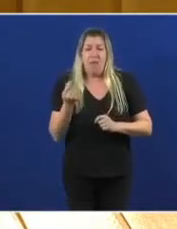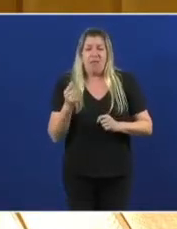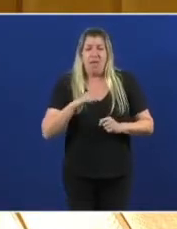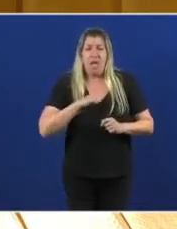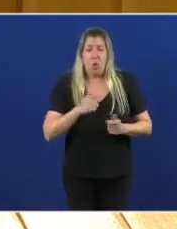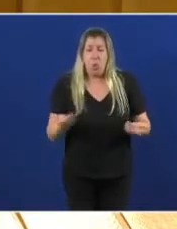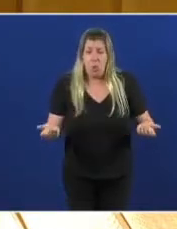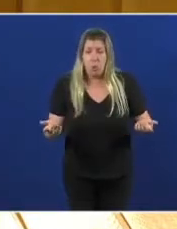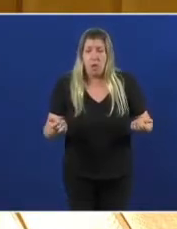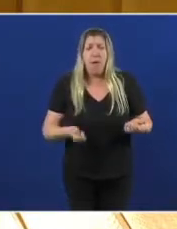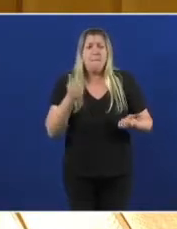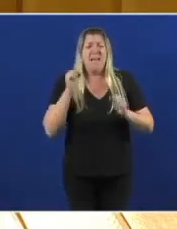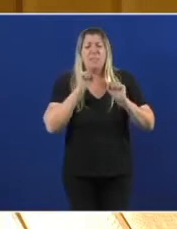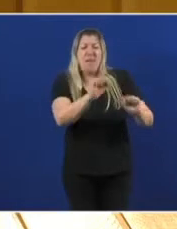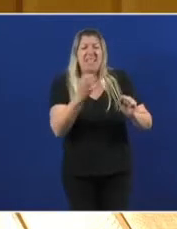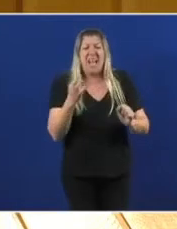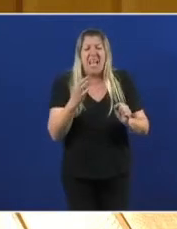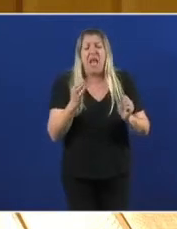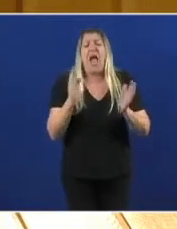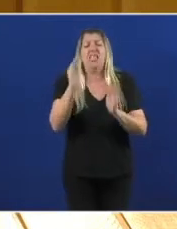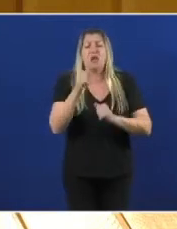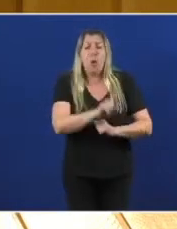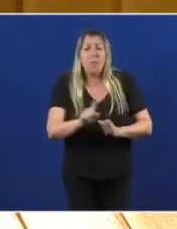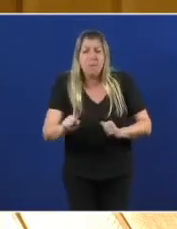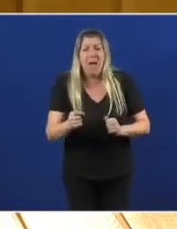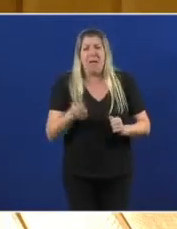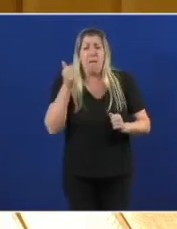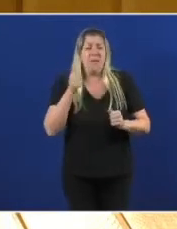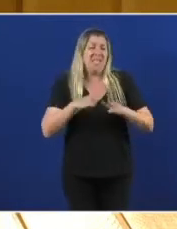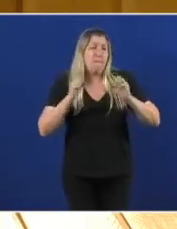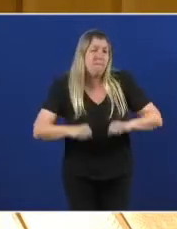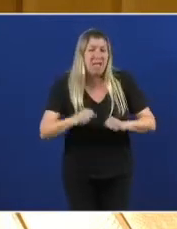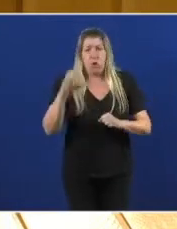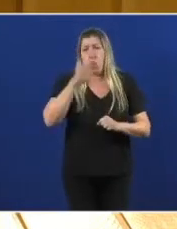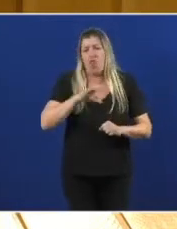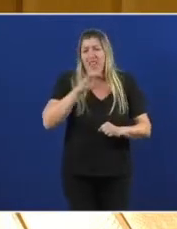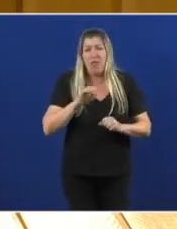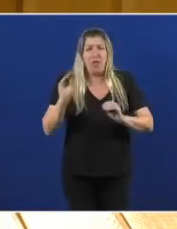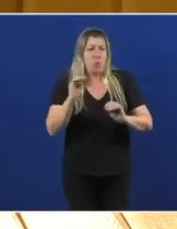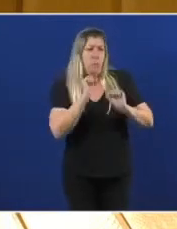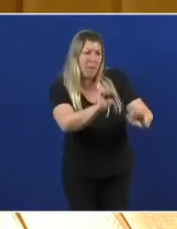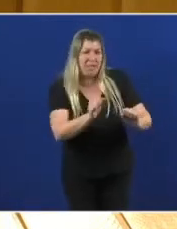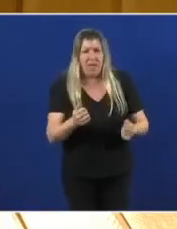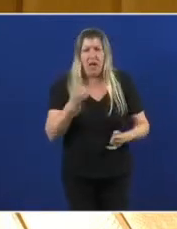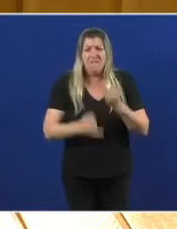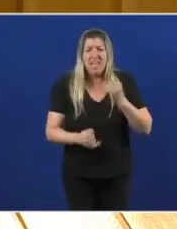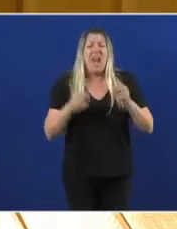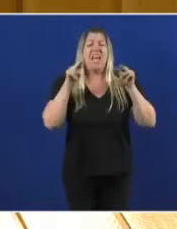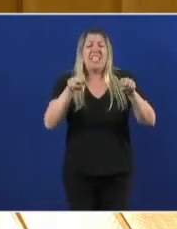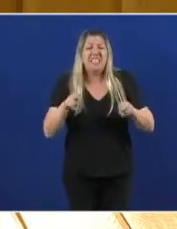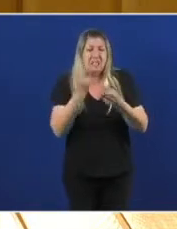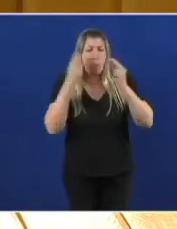atención primaria. Veta un pacto pola ciencia. Veta un sistema de residencias públicas. Veta